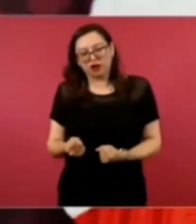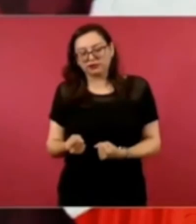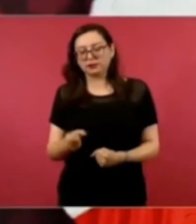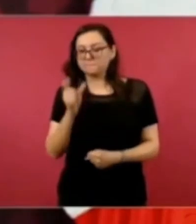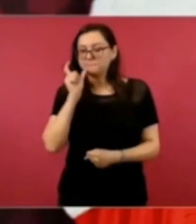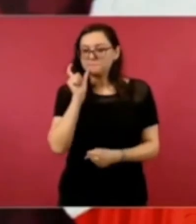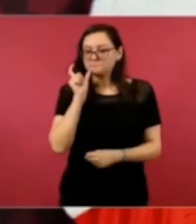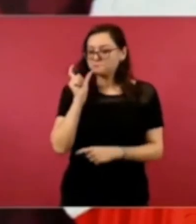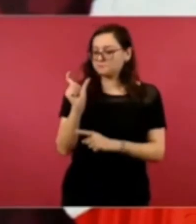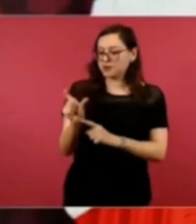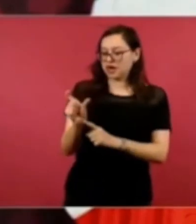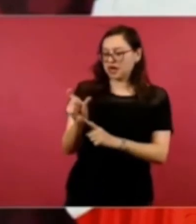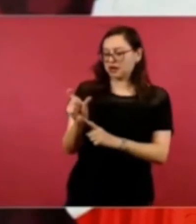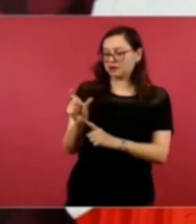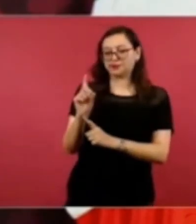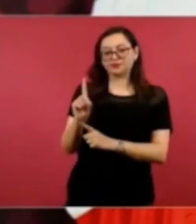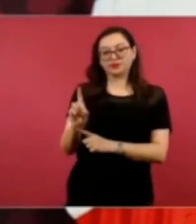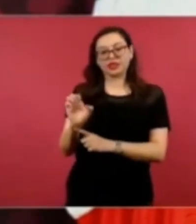solo